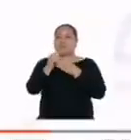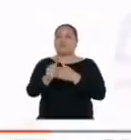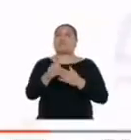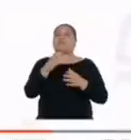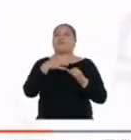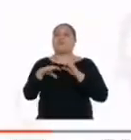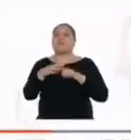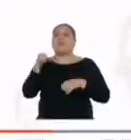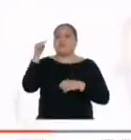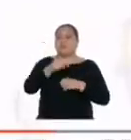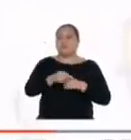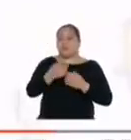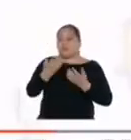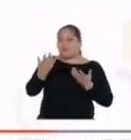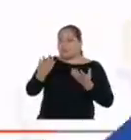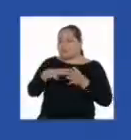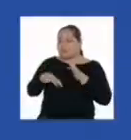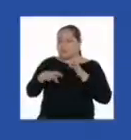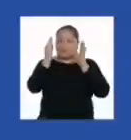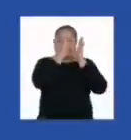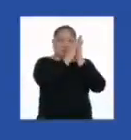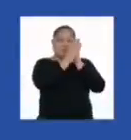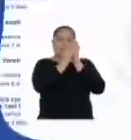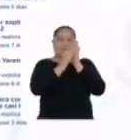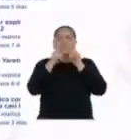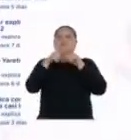podemos realizar ante una determinada situación.